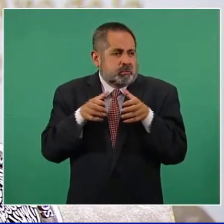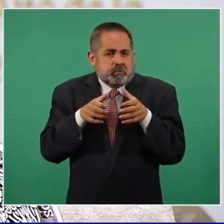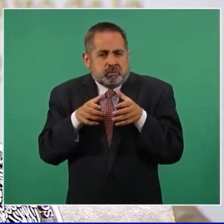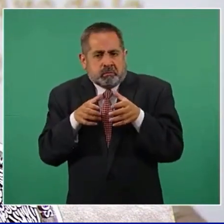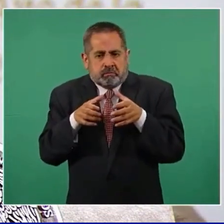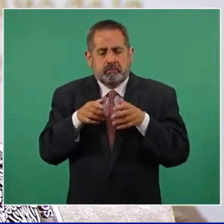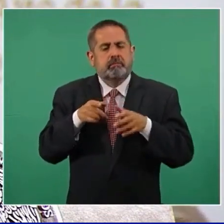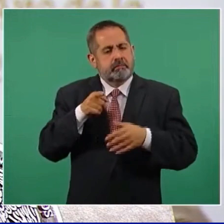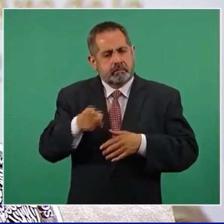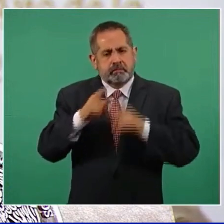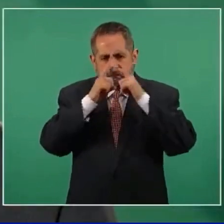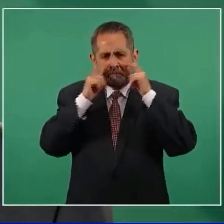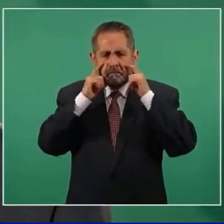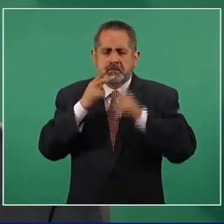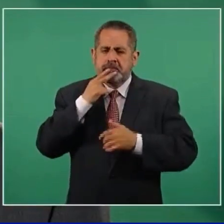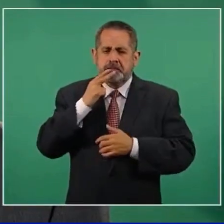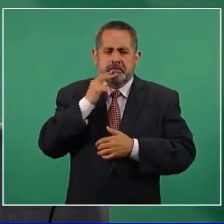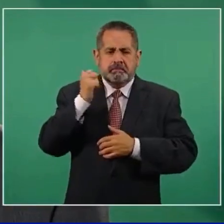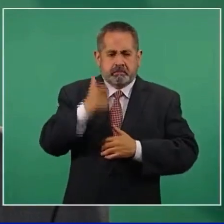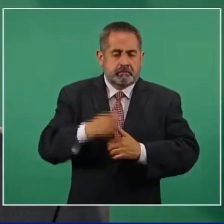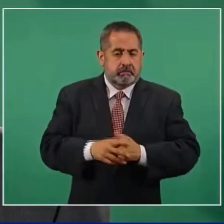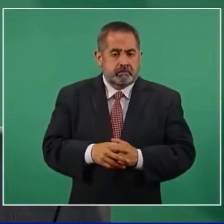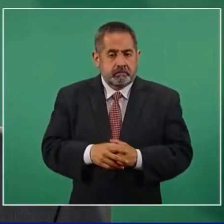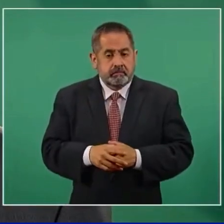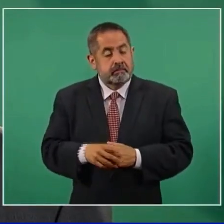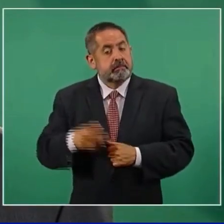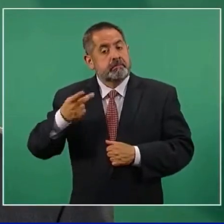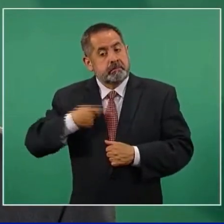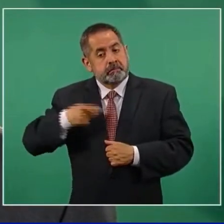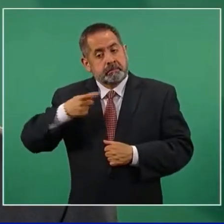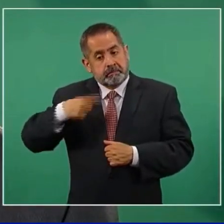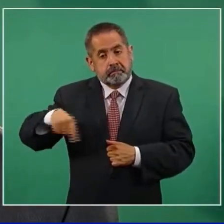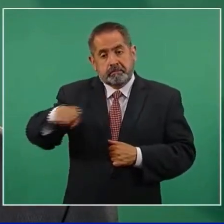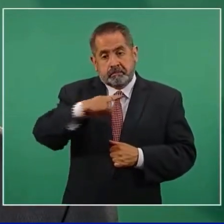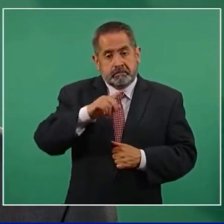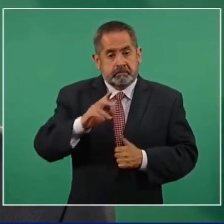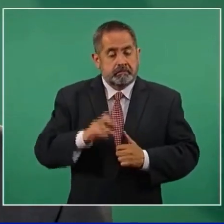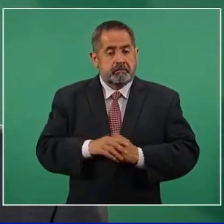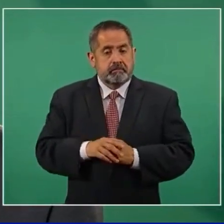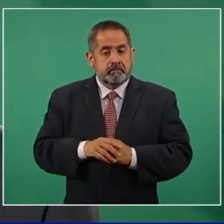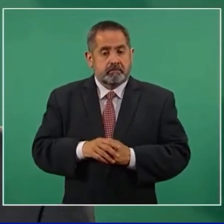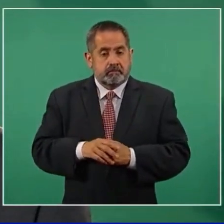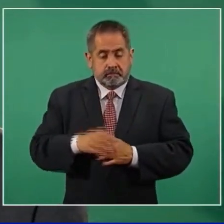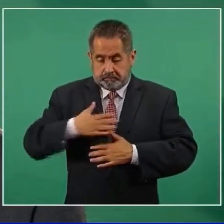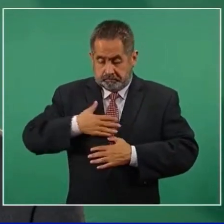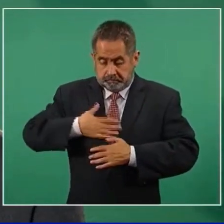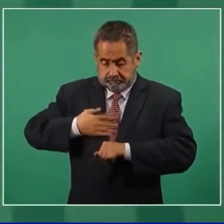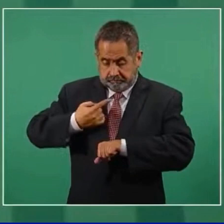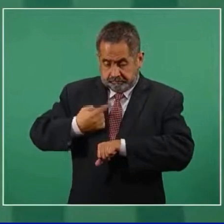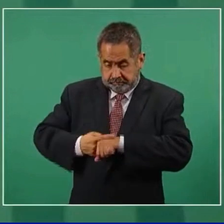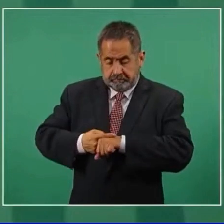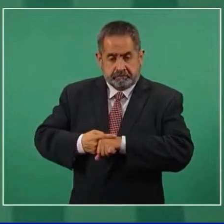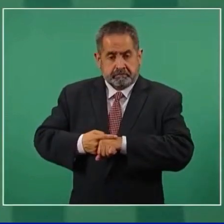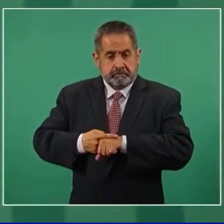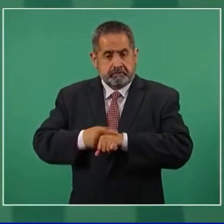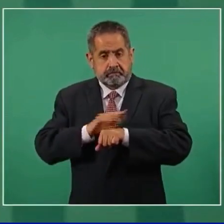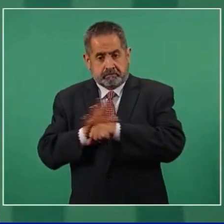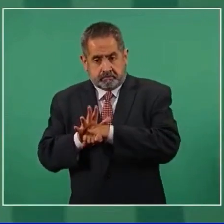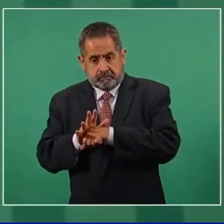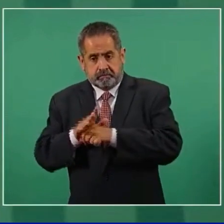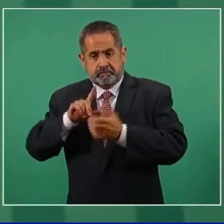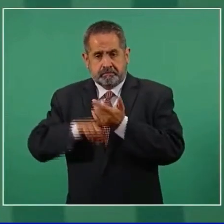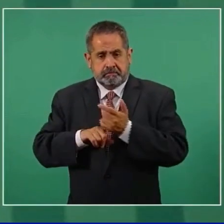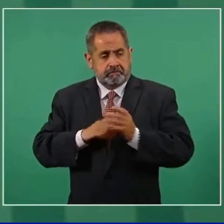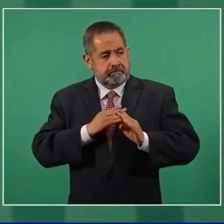vamos a lograr su mayor rendimiento. Las personas que ya padecimos COVID y tenemos inmunidad